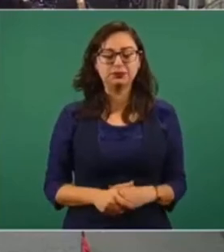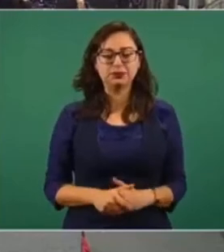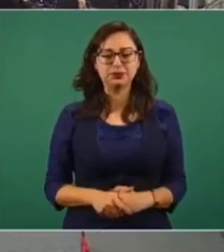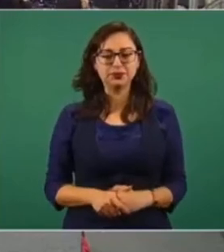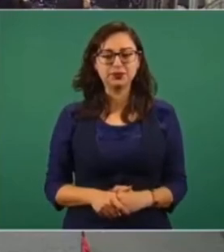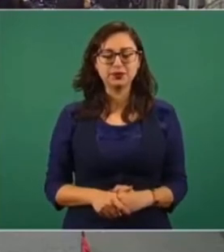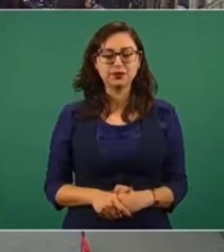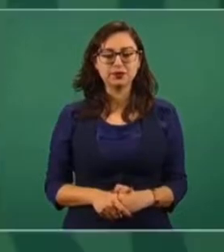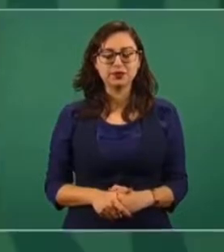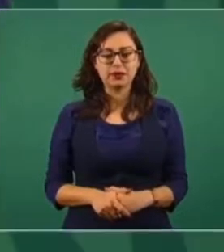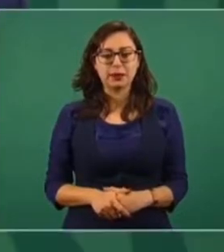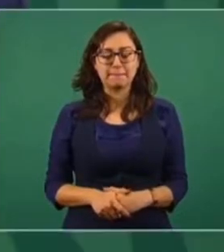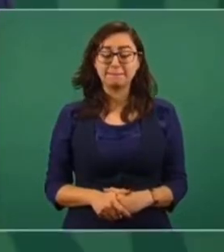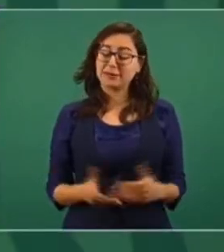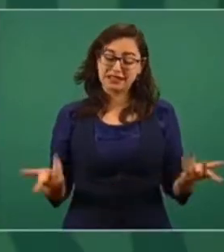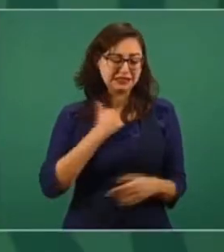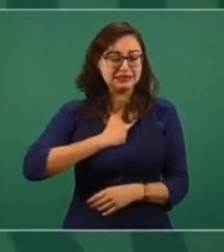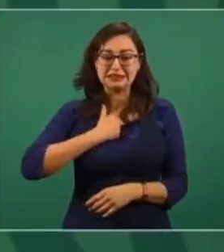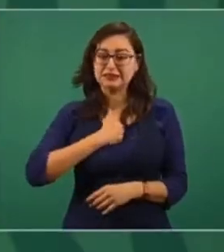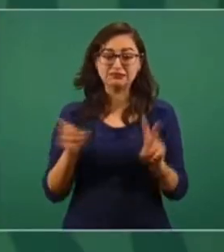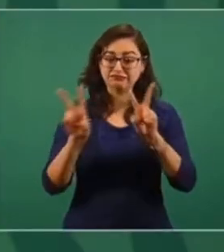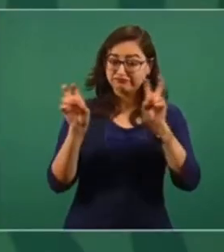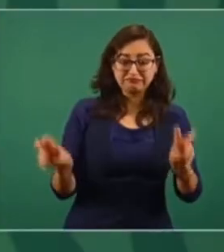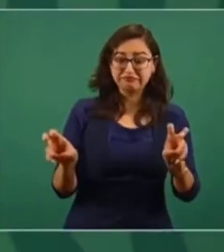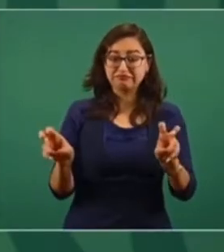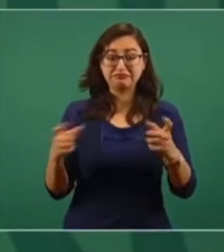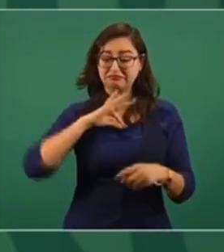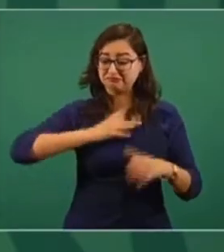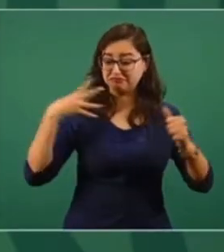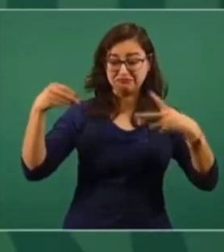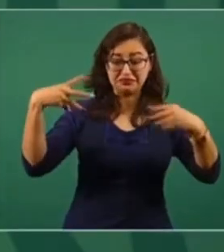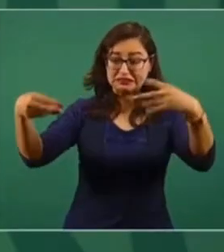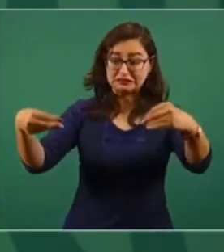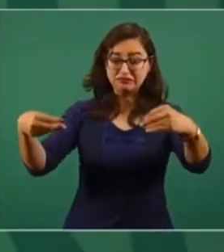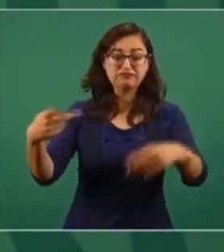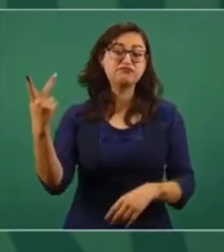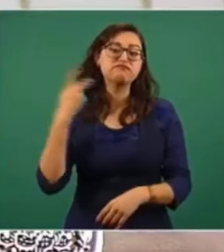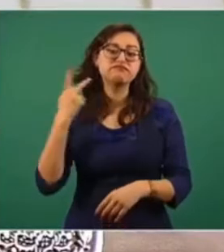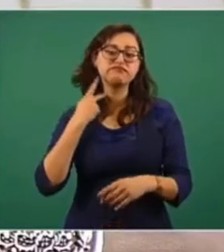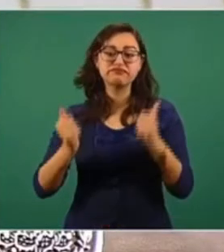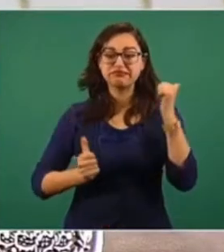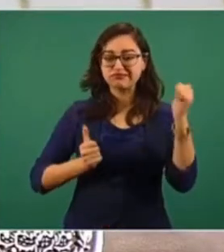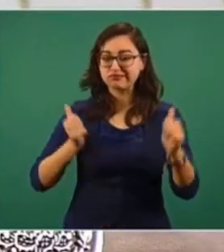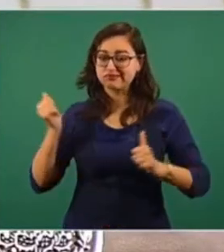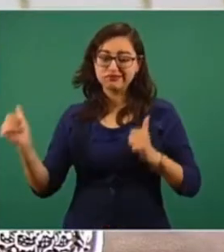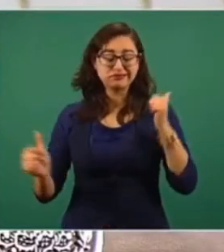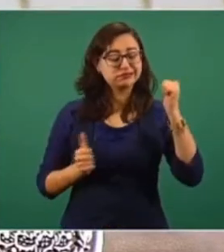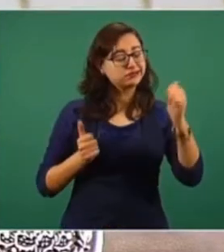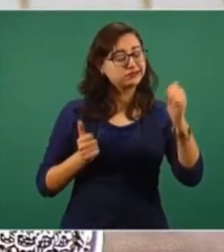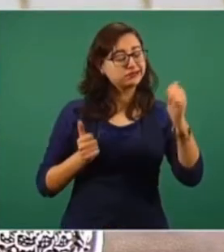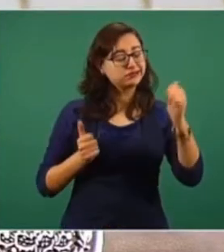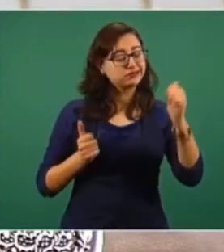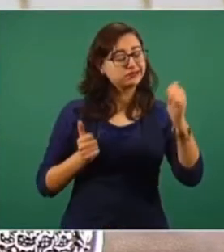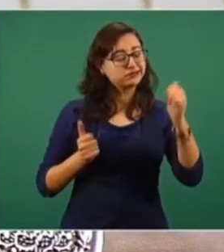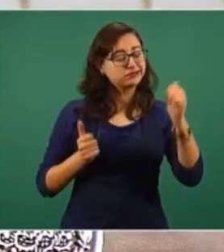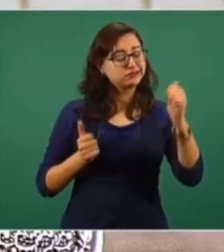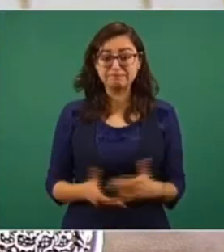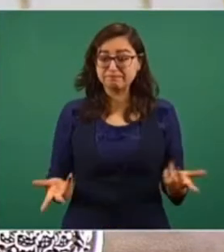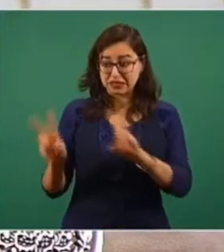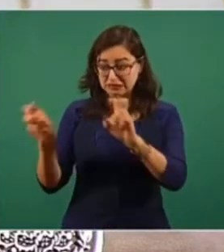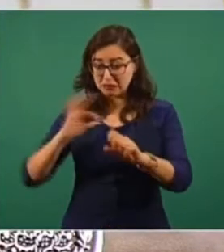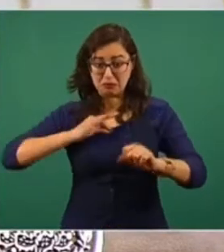No deja de politizarse el caso del COVID, y no solo el caso del COVID, porque nos